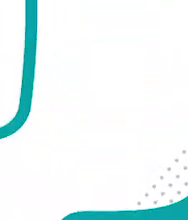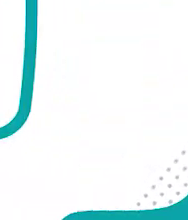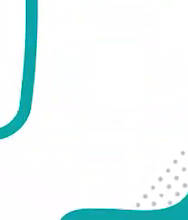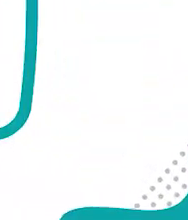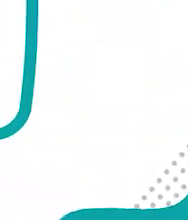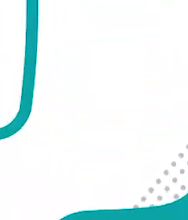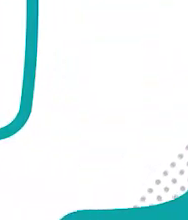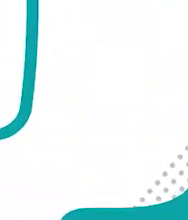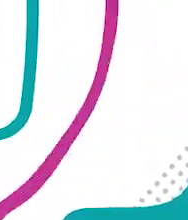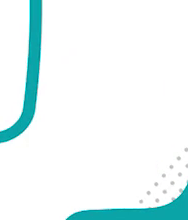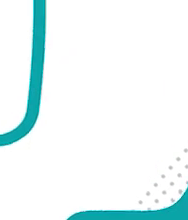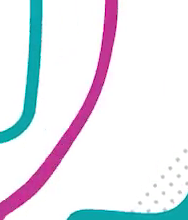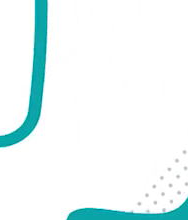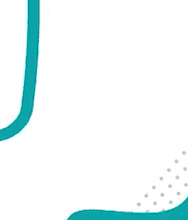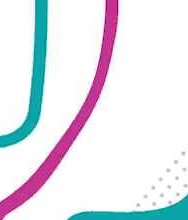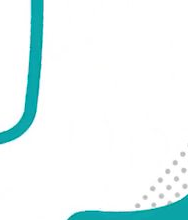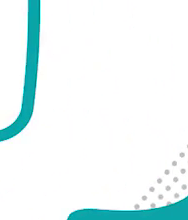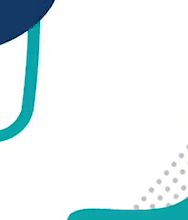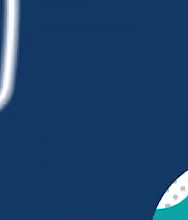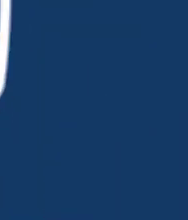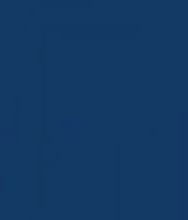Gracias por ver el video.